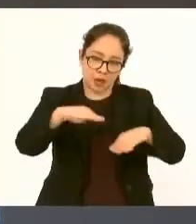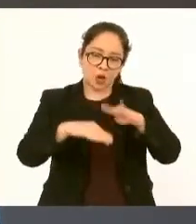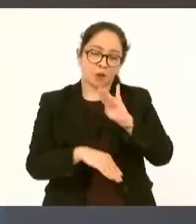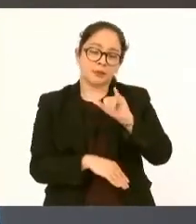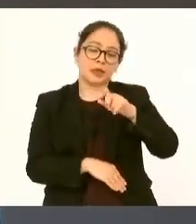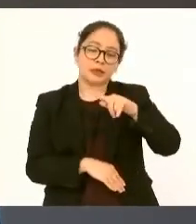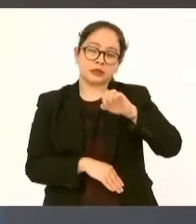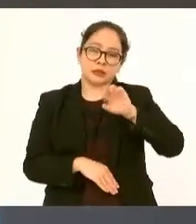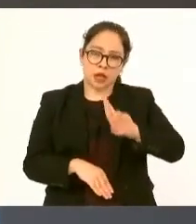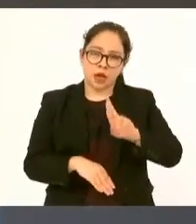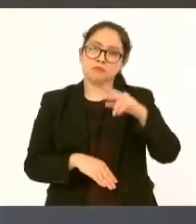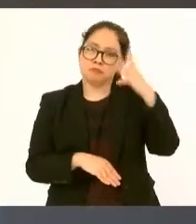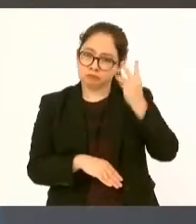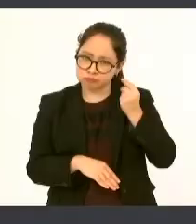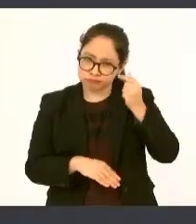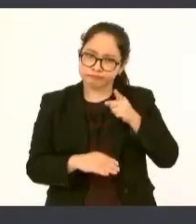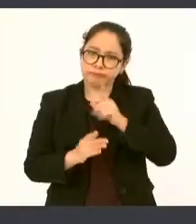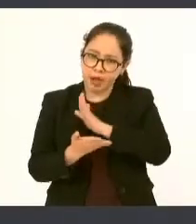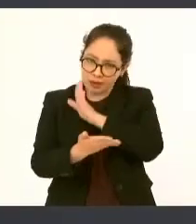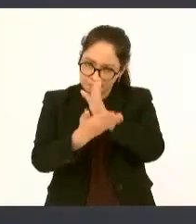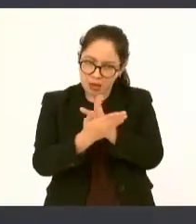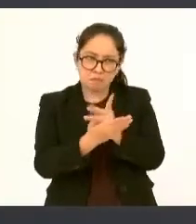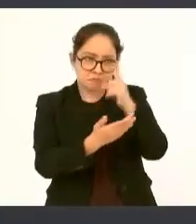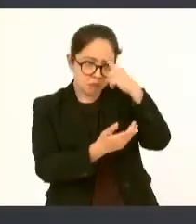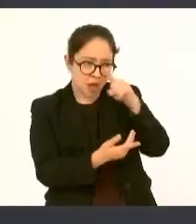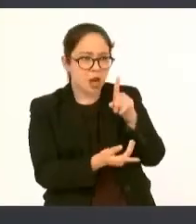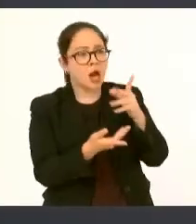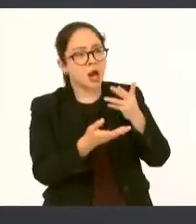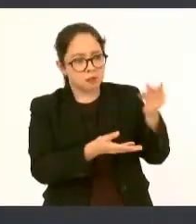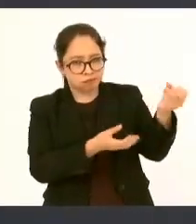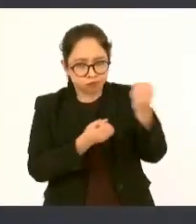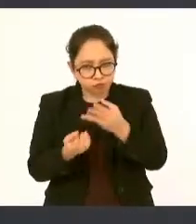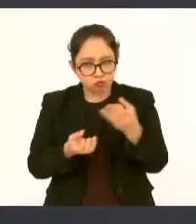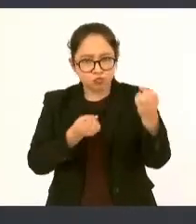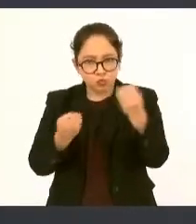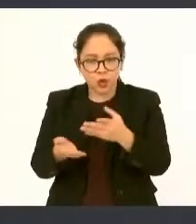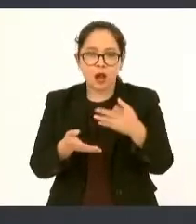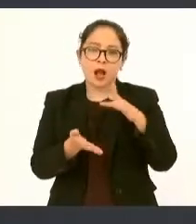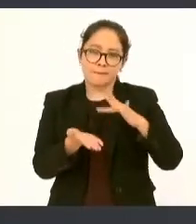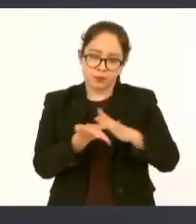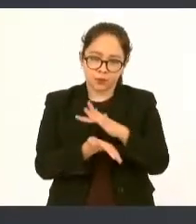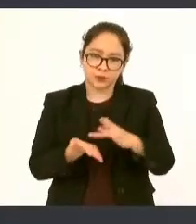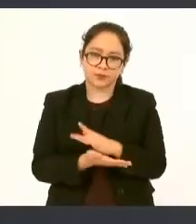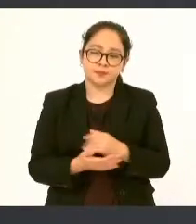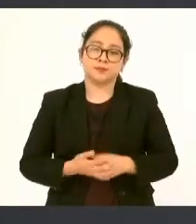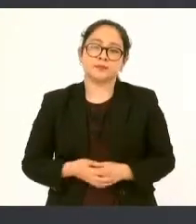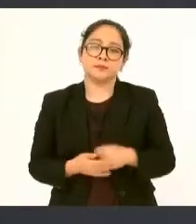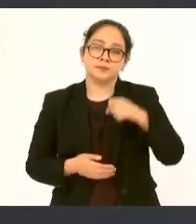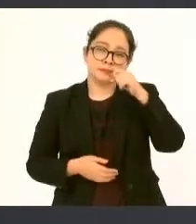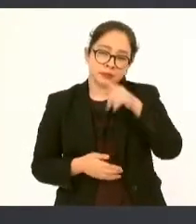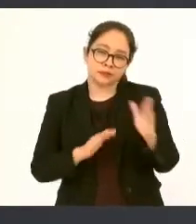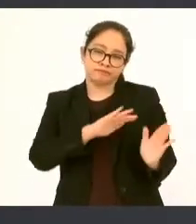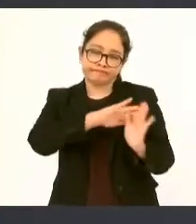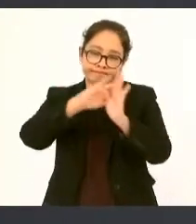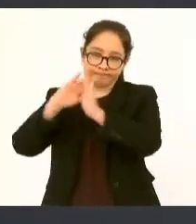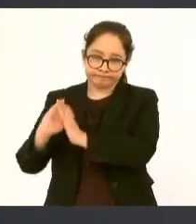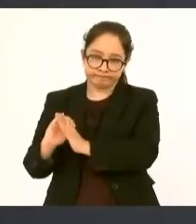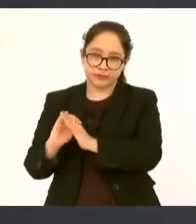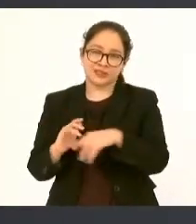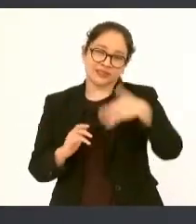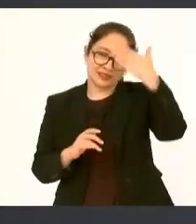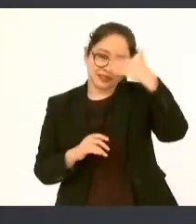también a seguir con el programa de reconstrucción por los daños de los sismos